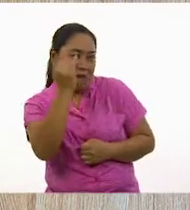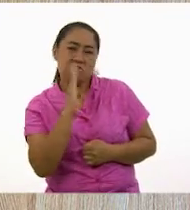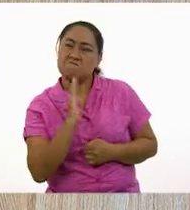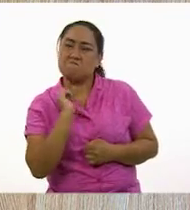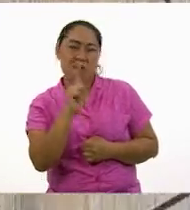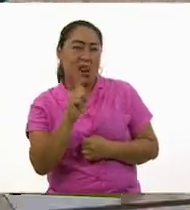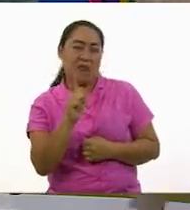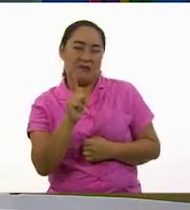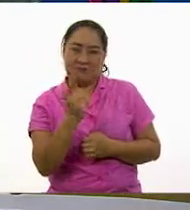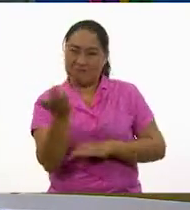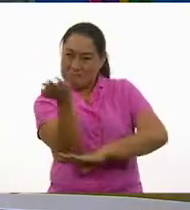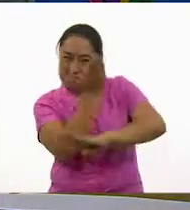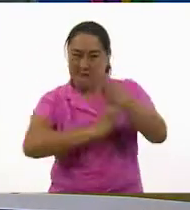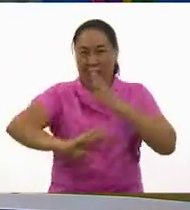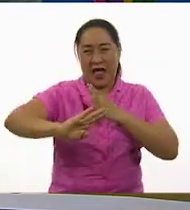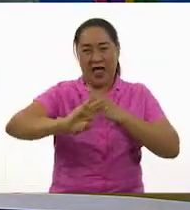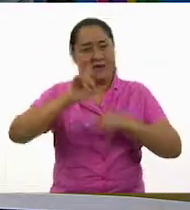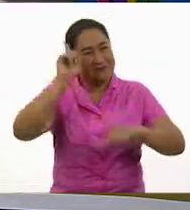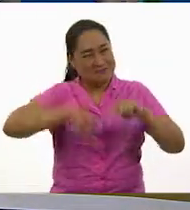estereotipo.